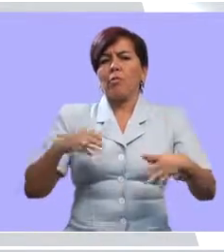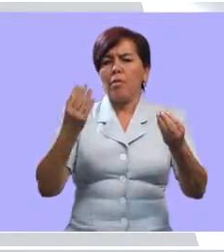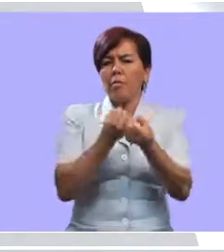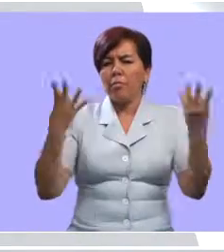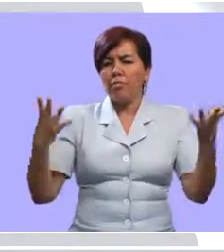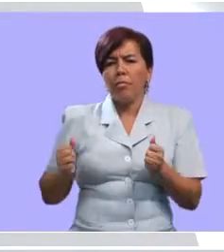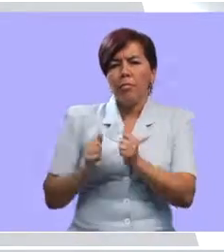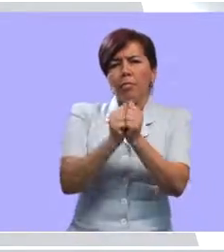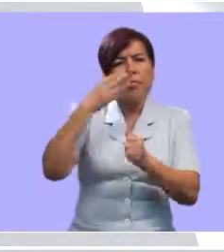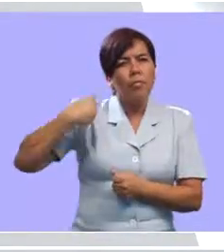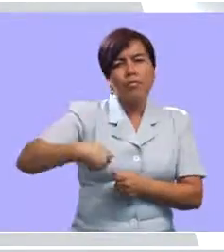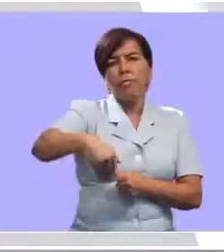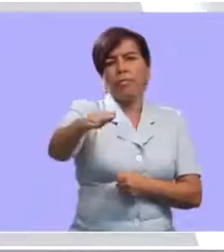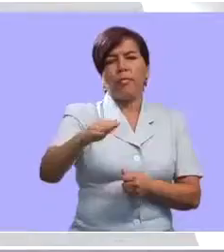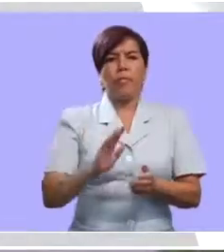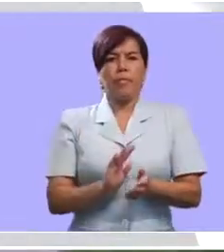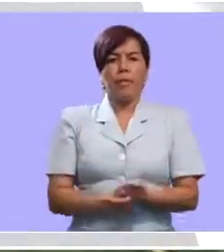que los acompañarán para siempre.